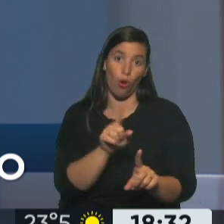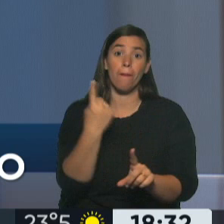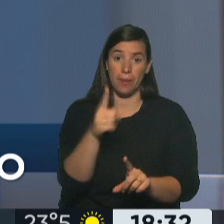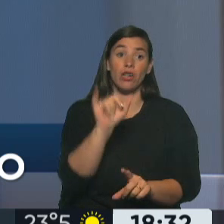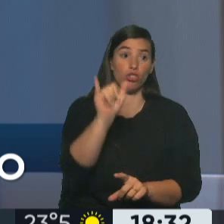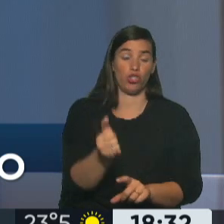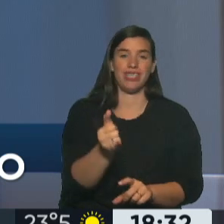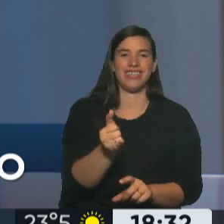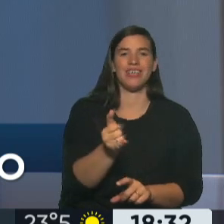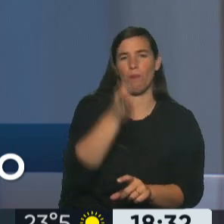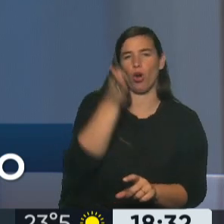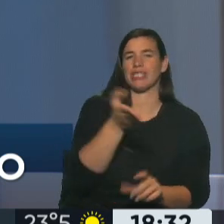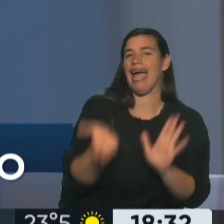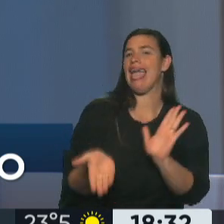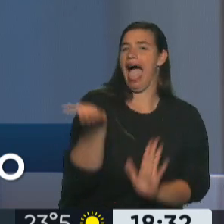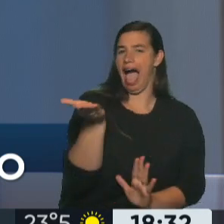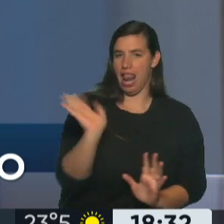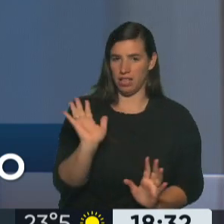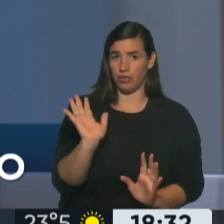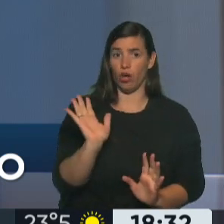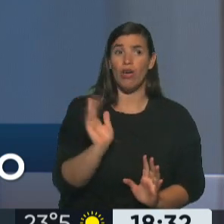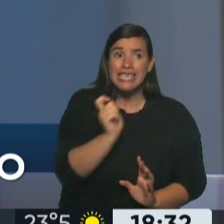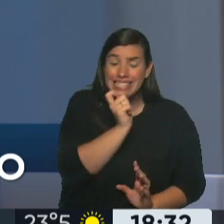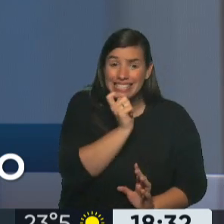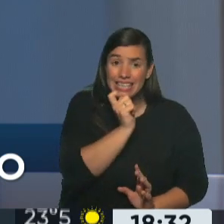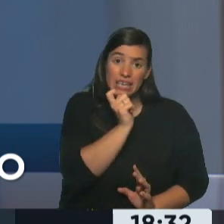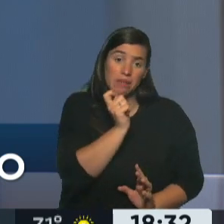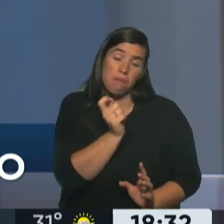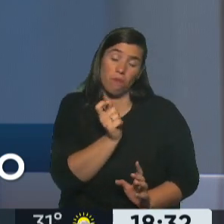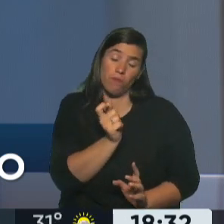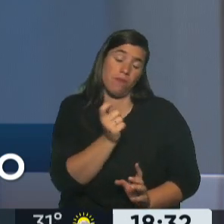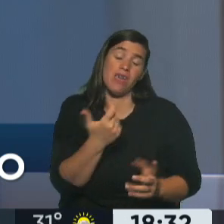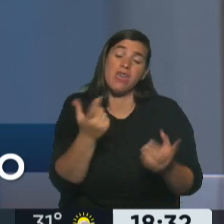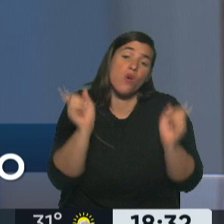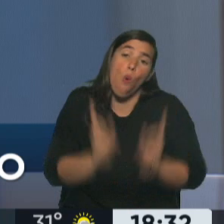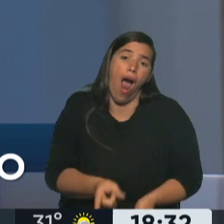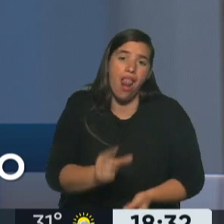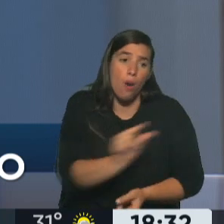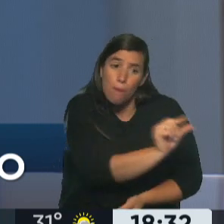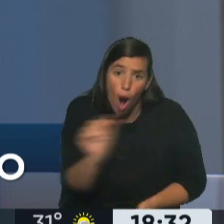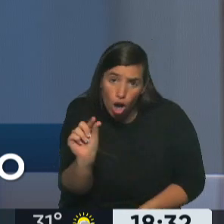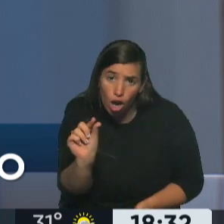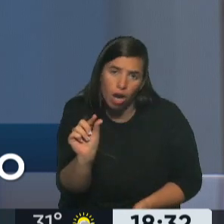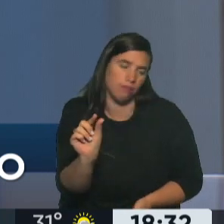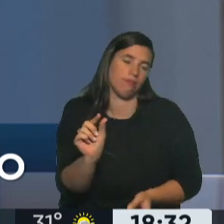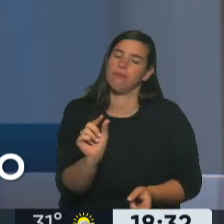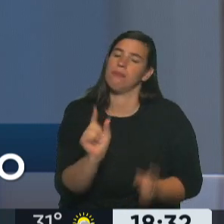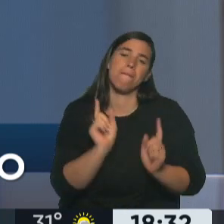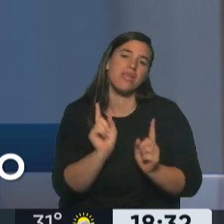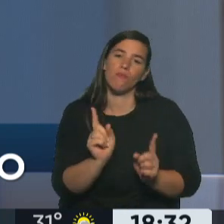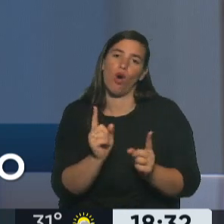y si fuese igual bajo también deberíamos de atender esa necesidad, porque lo que genera es